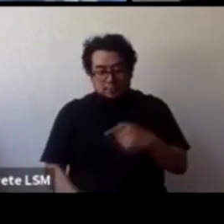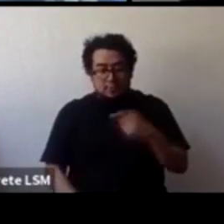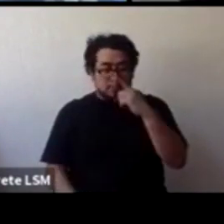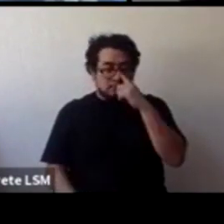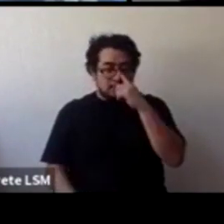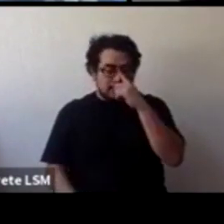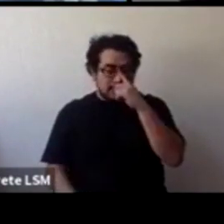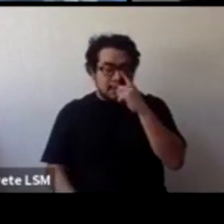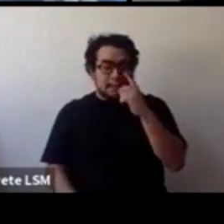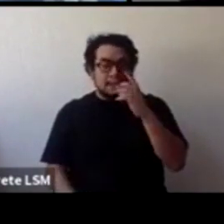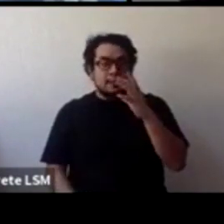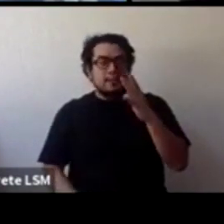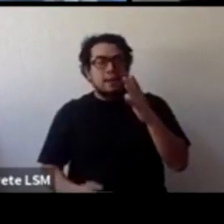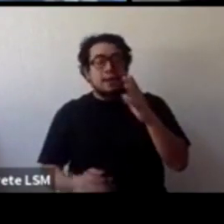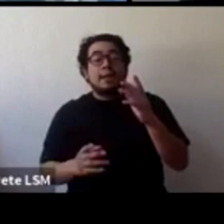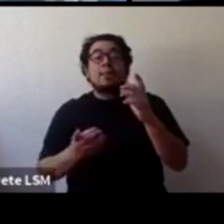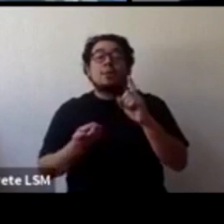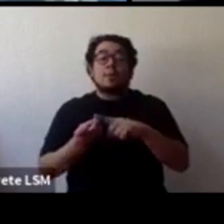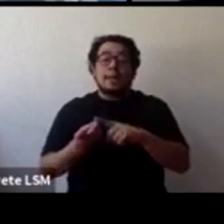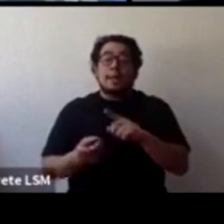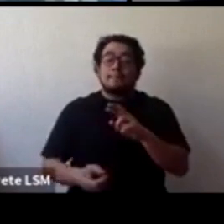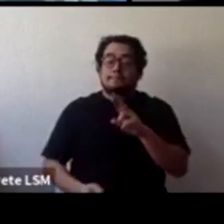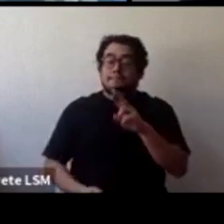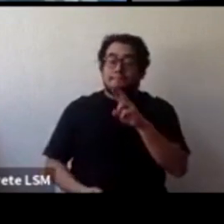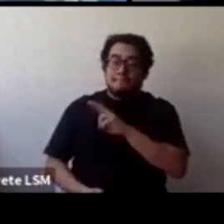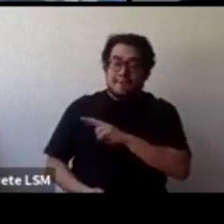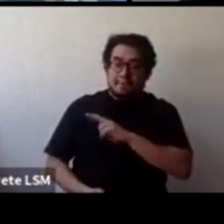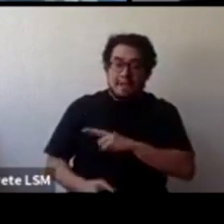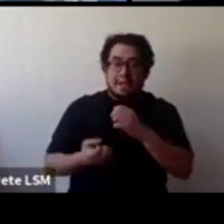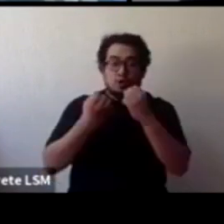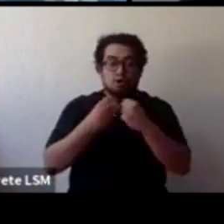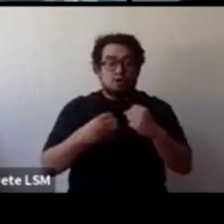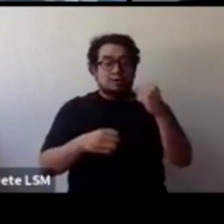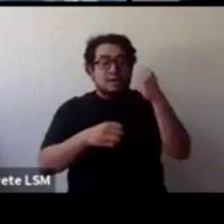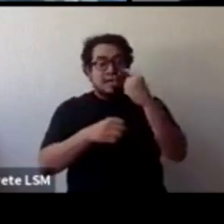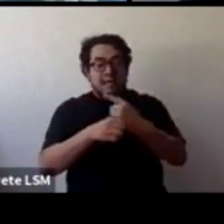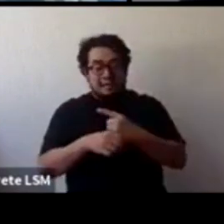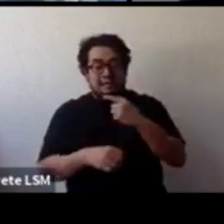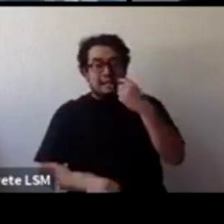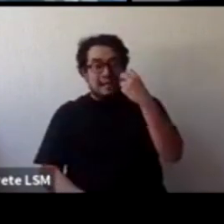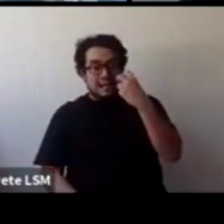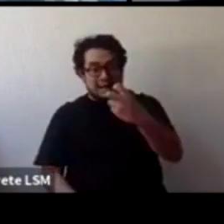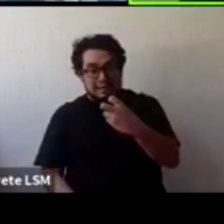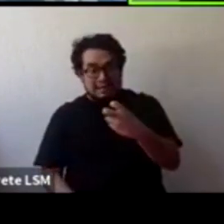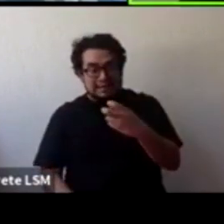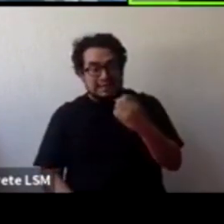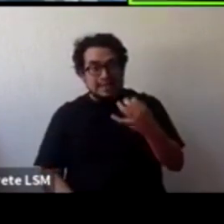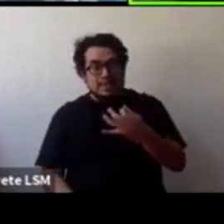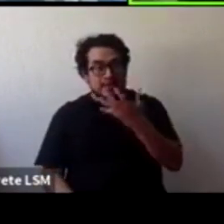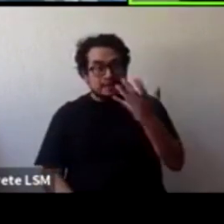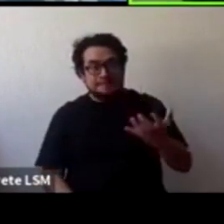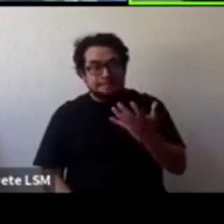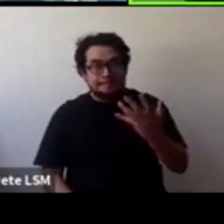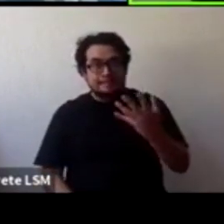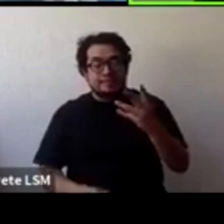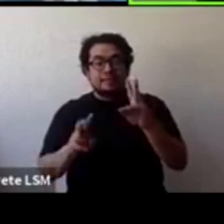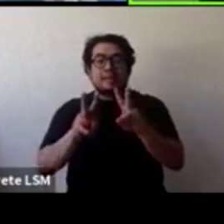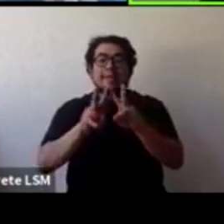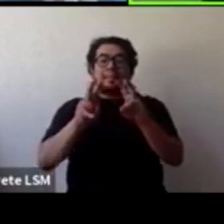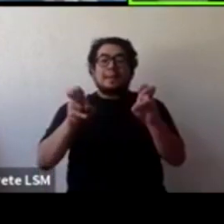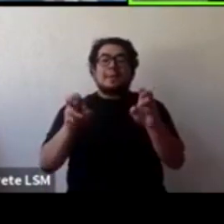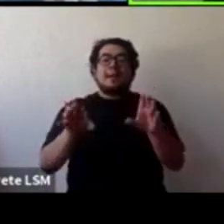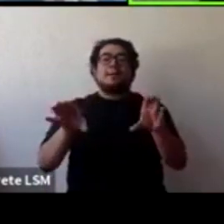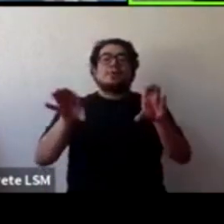privado y cómo trabaja ese tema la sociedad civil y cómo está trabajando este tema la sociedad civil